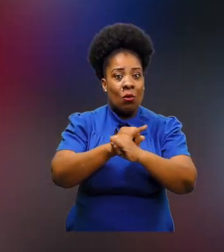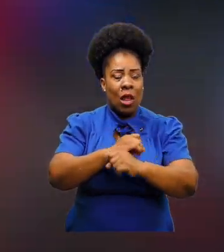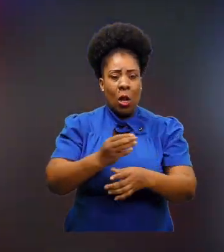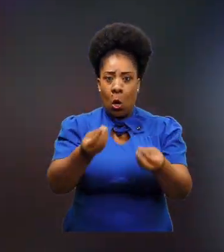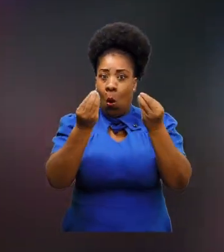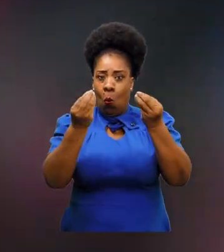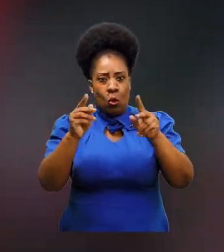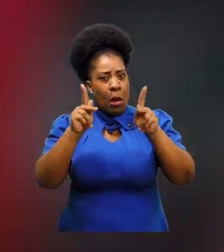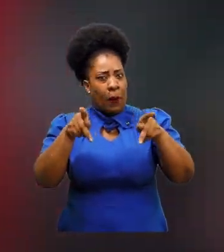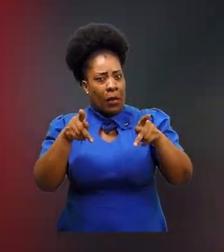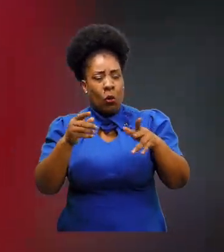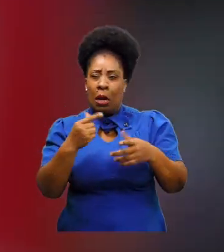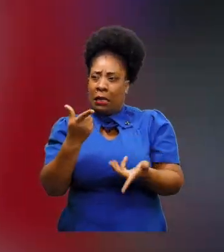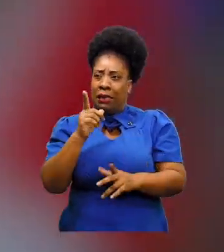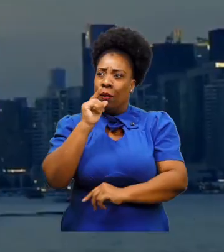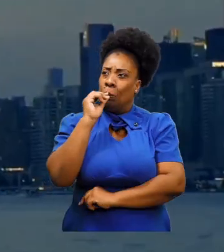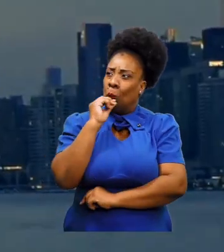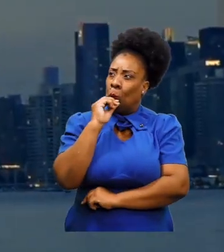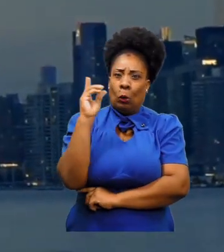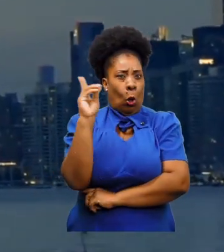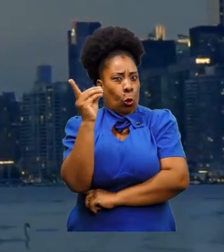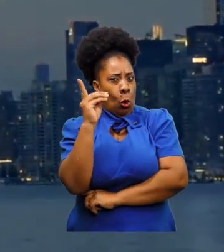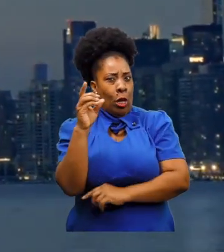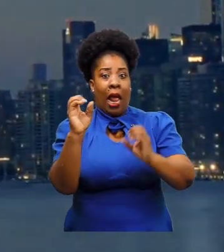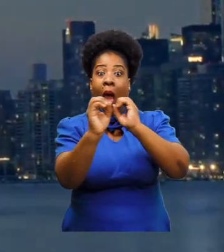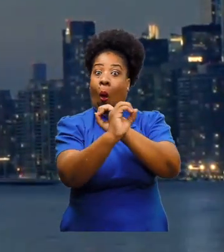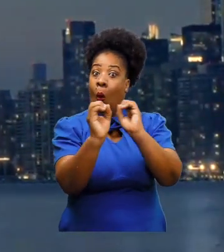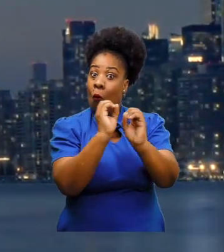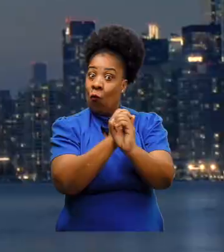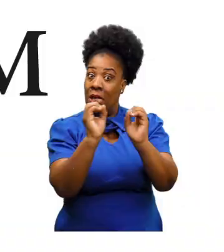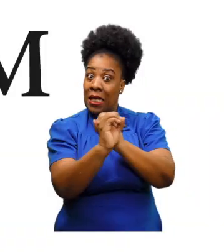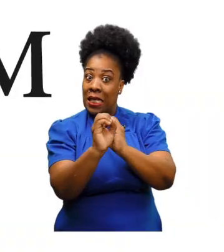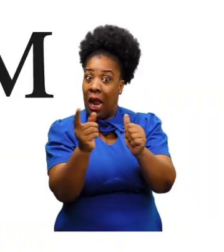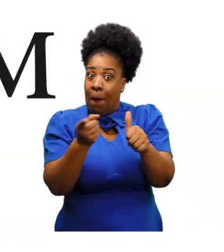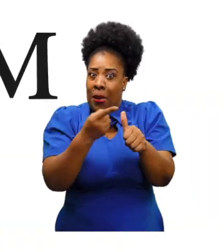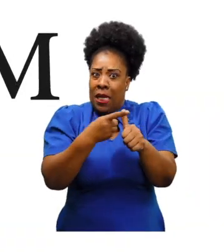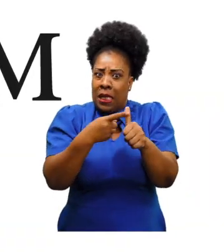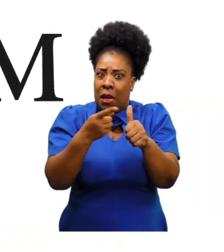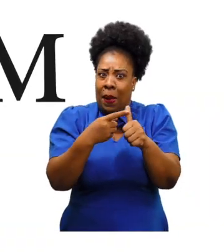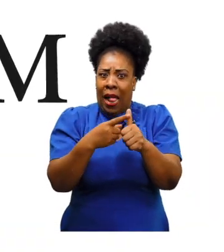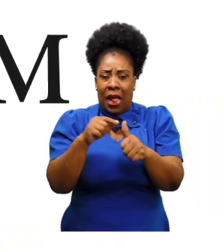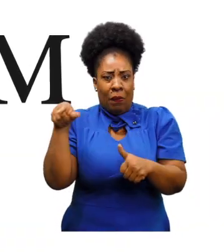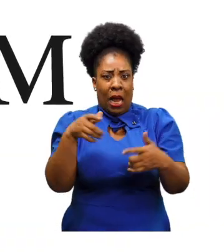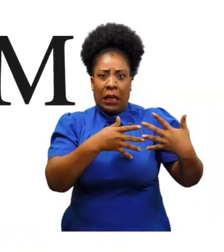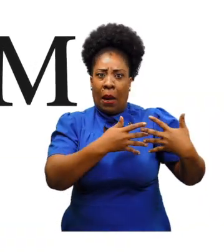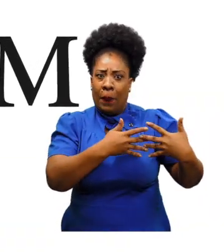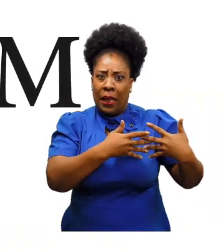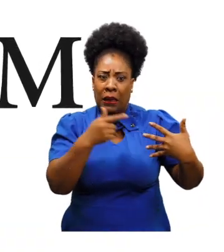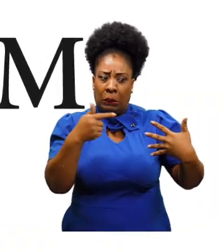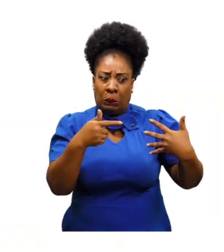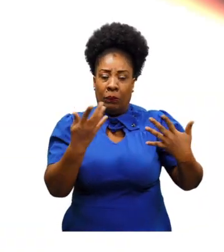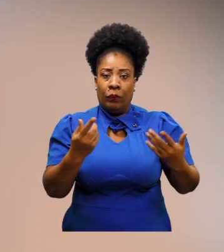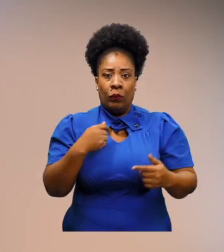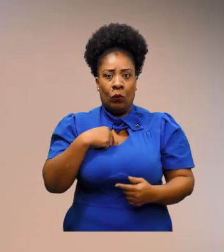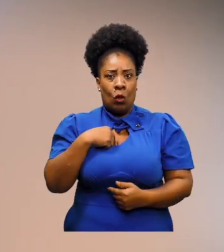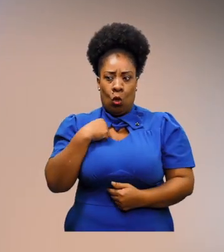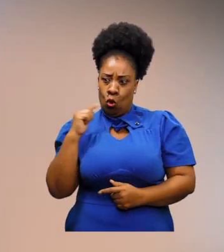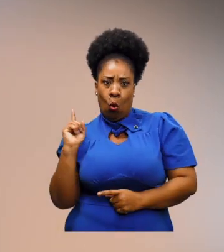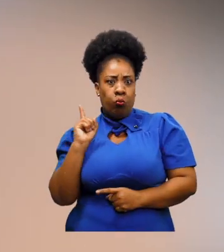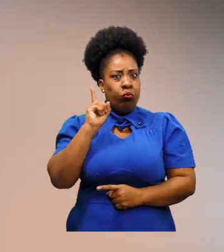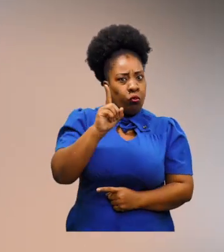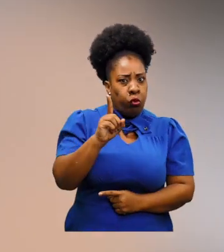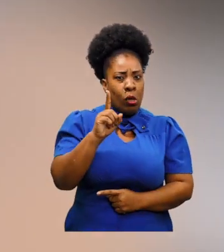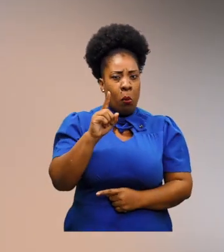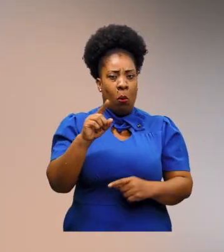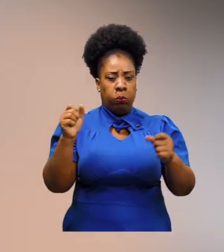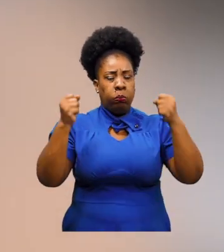muchos de estos protestantes preguntan ¿Dónde está ubicada la sede central de este conglomerado internacional? Hoy vinimos